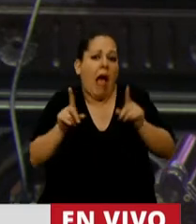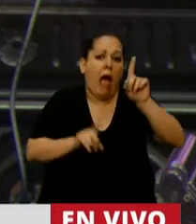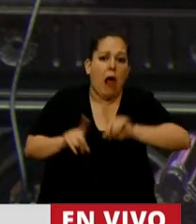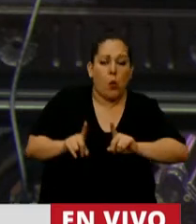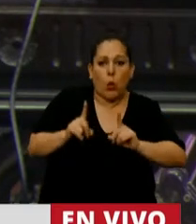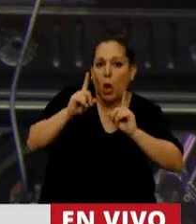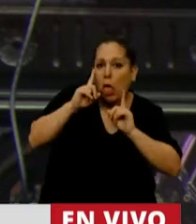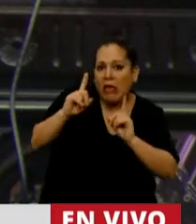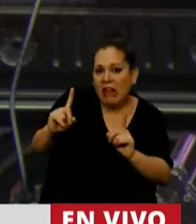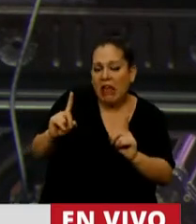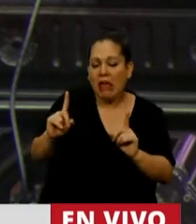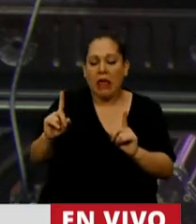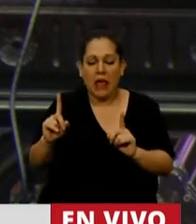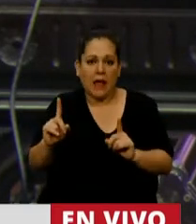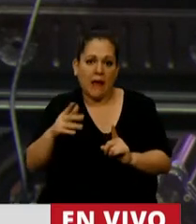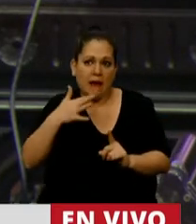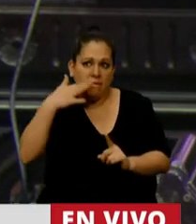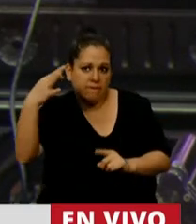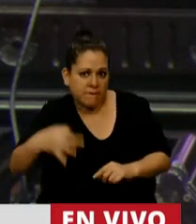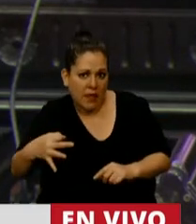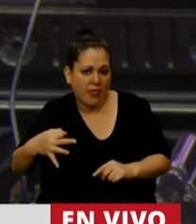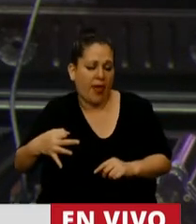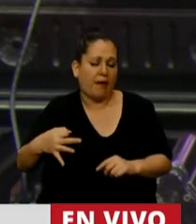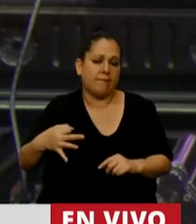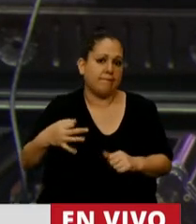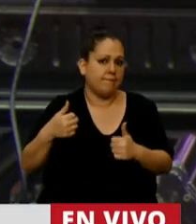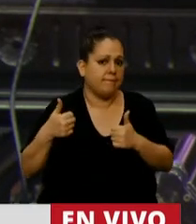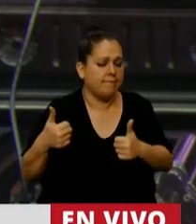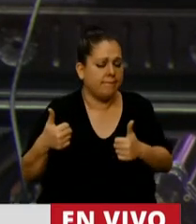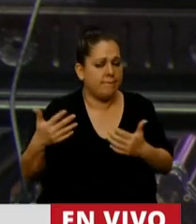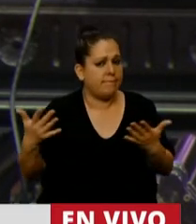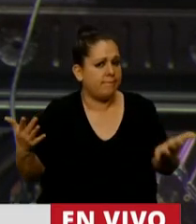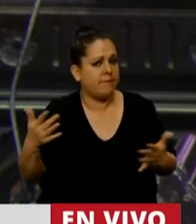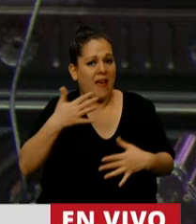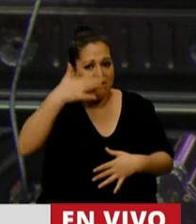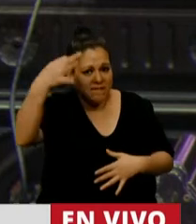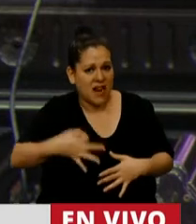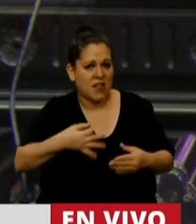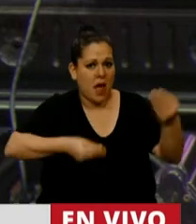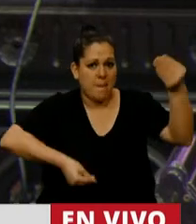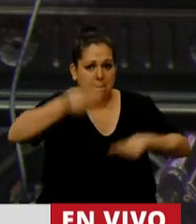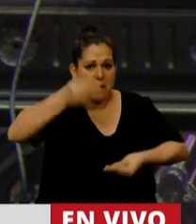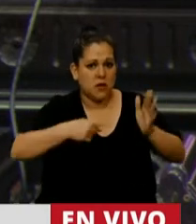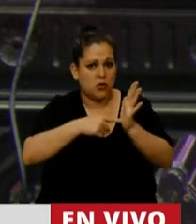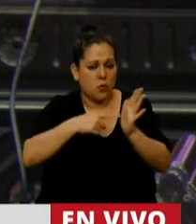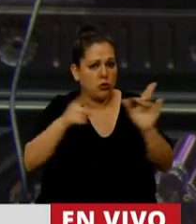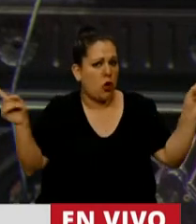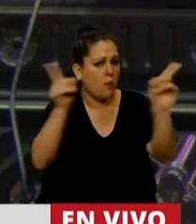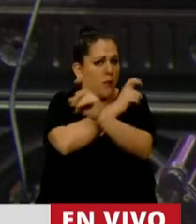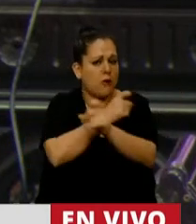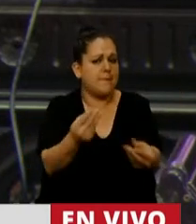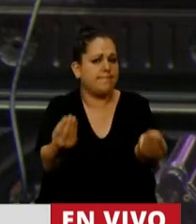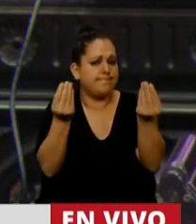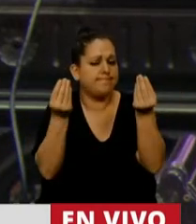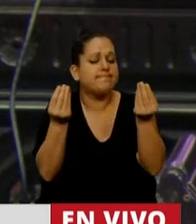esto tiene algún vicio de realidad, el gran problema que tiene este proyecto de presupuesto y el gran problema que tiene